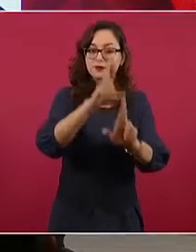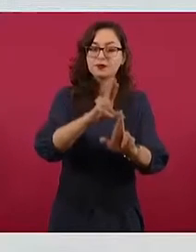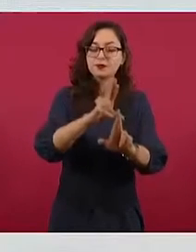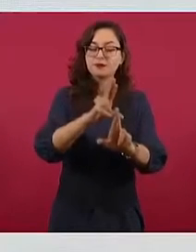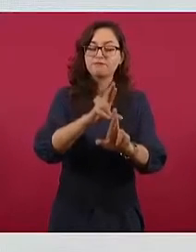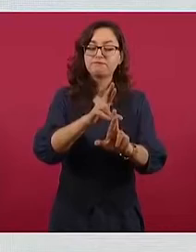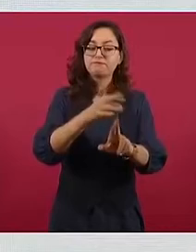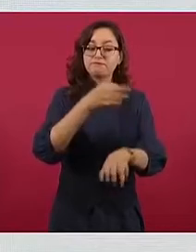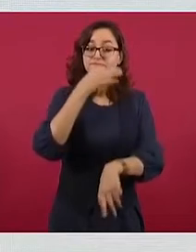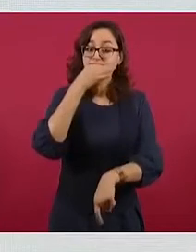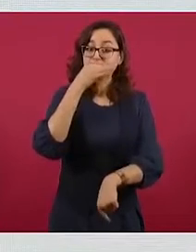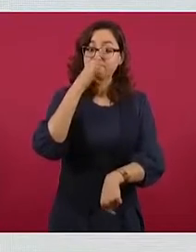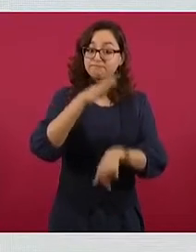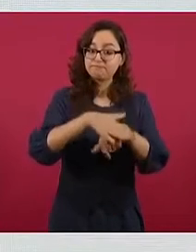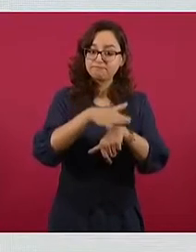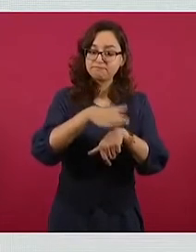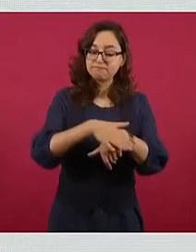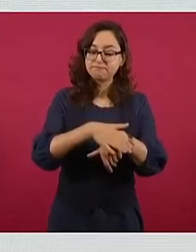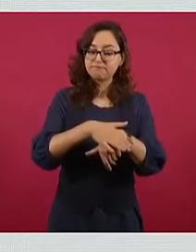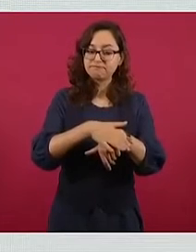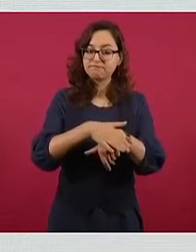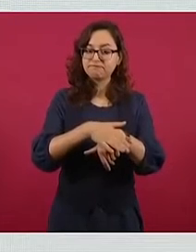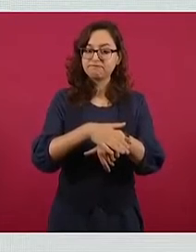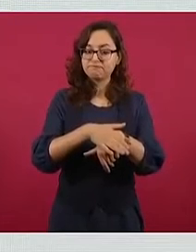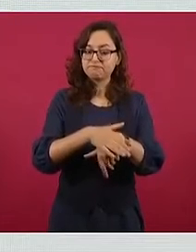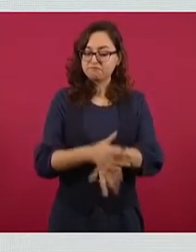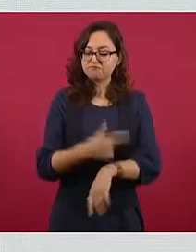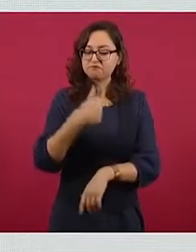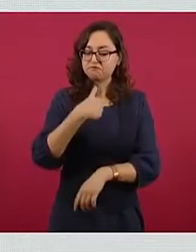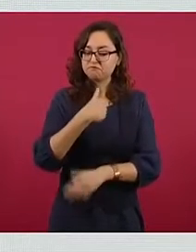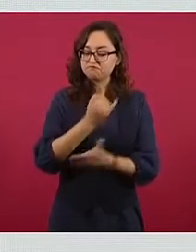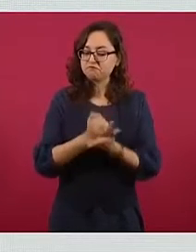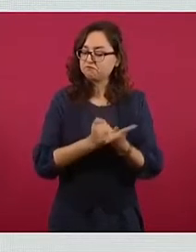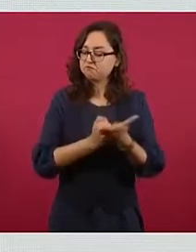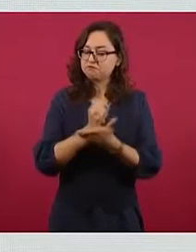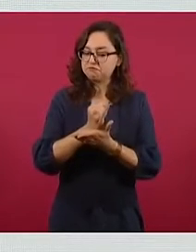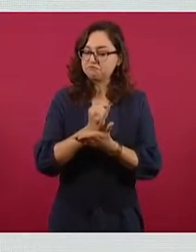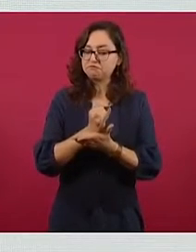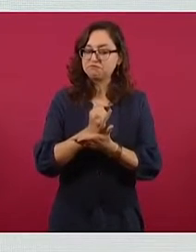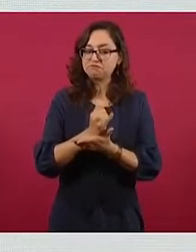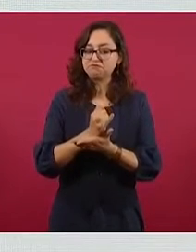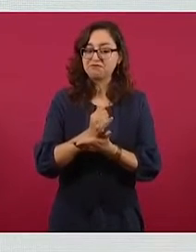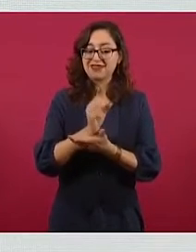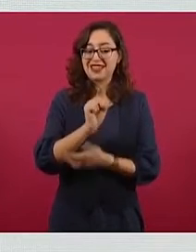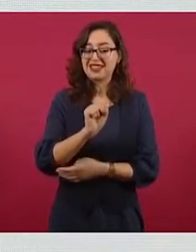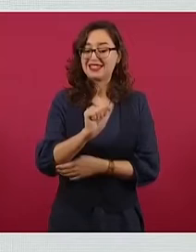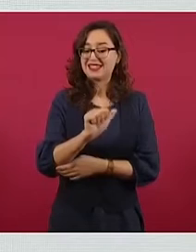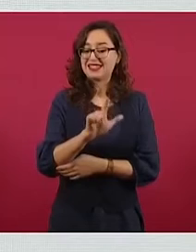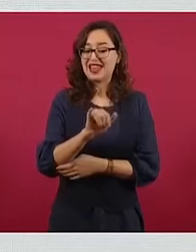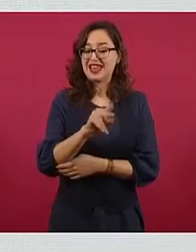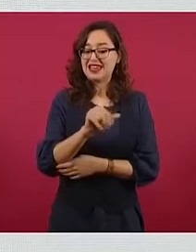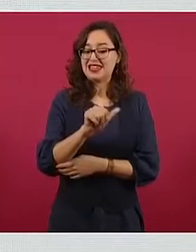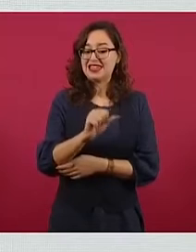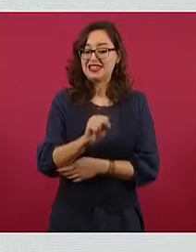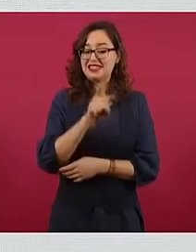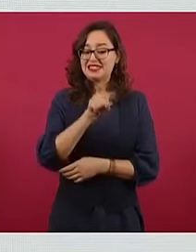decir y sostengo que Salinas es el padre